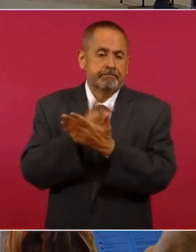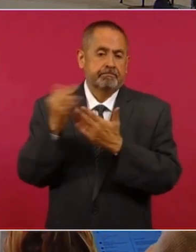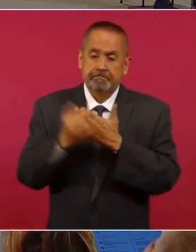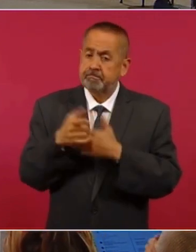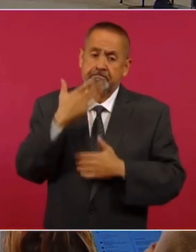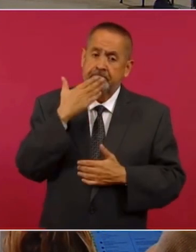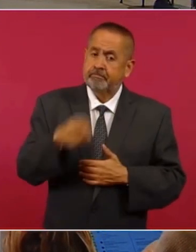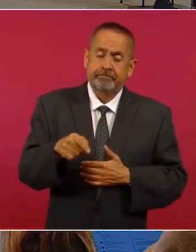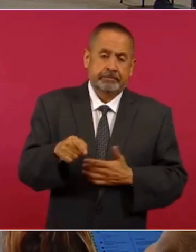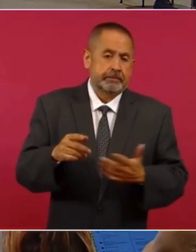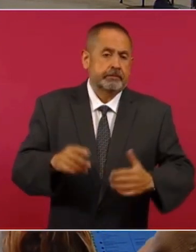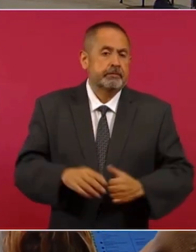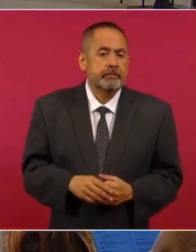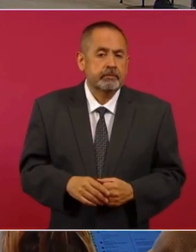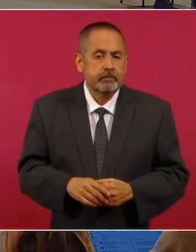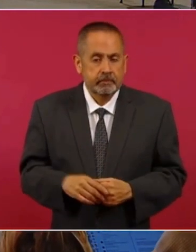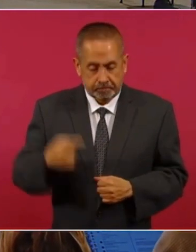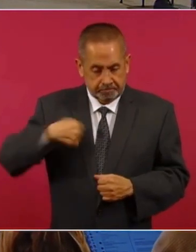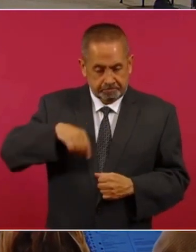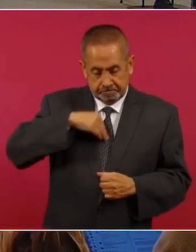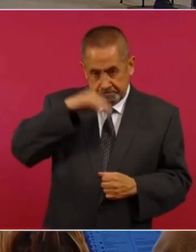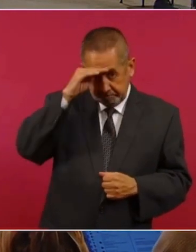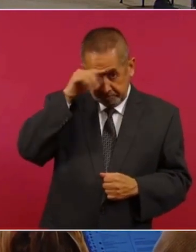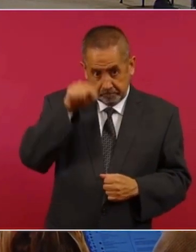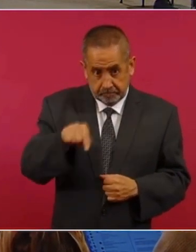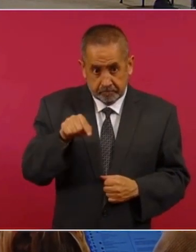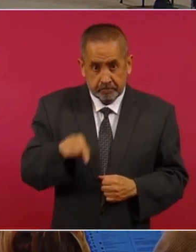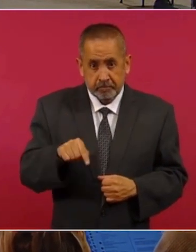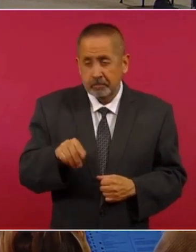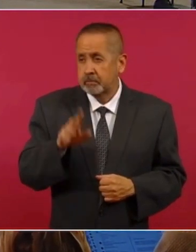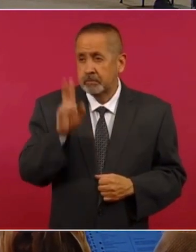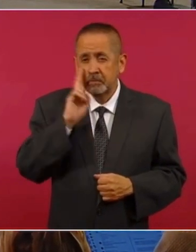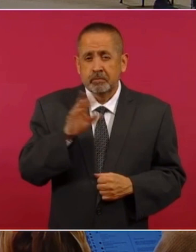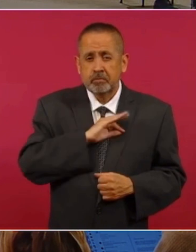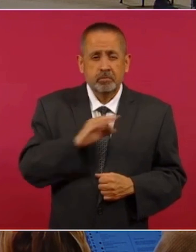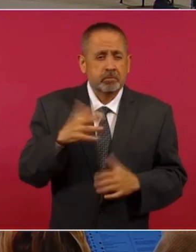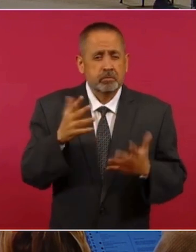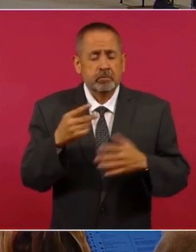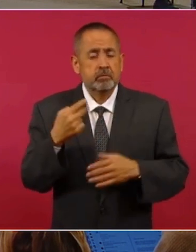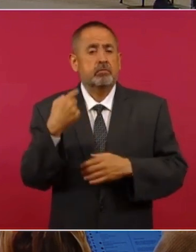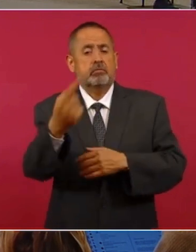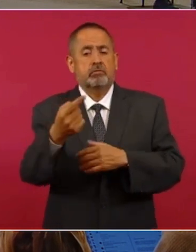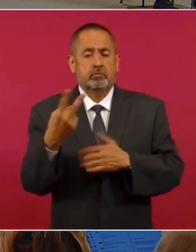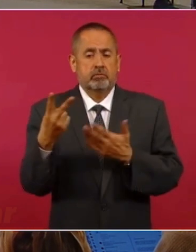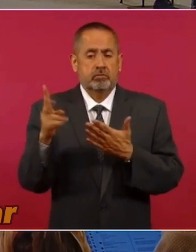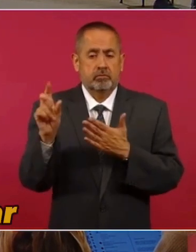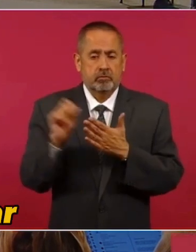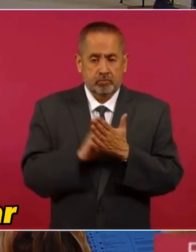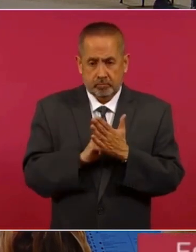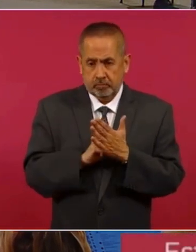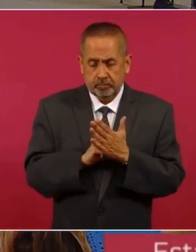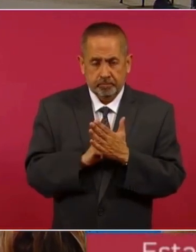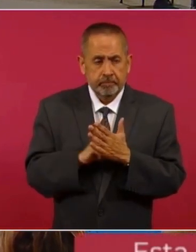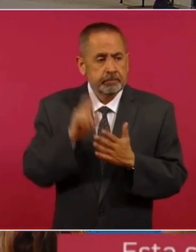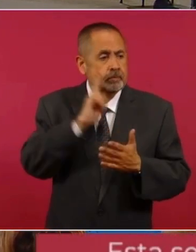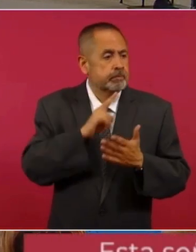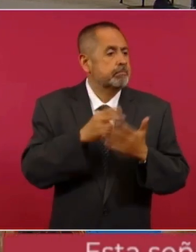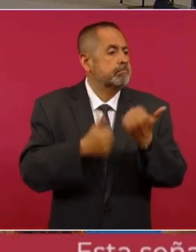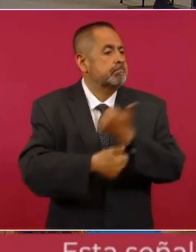nosotros vamos a más tardar en dos meses ya a licitar